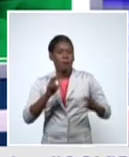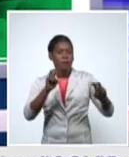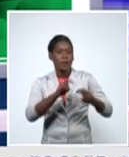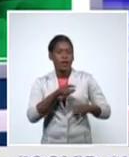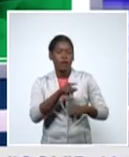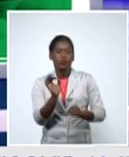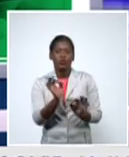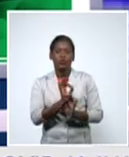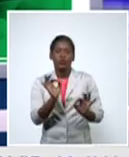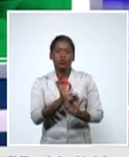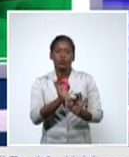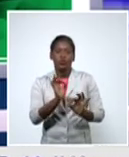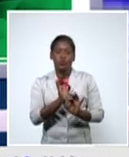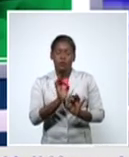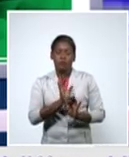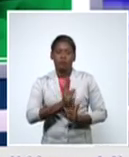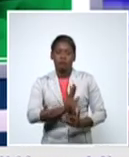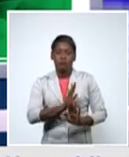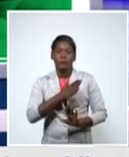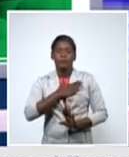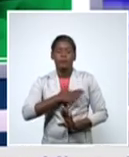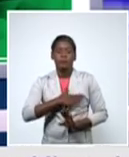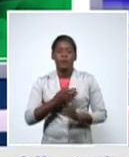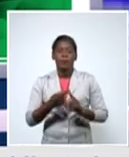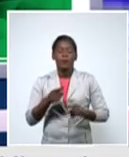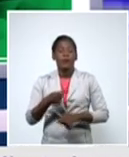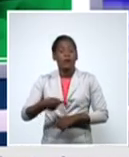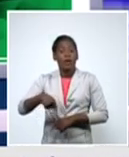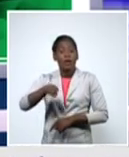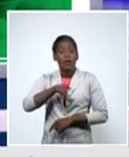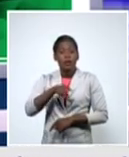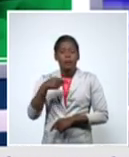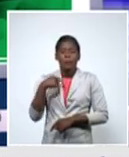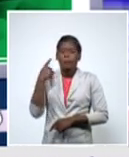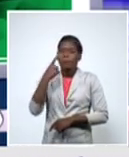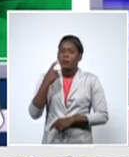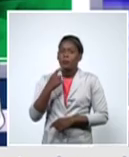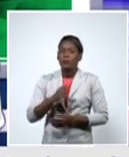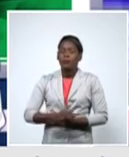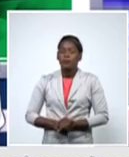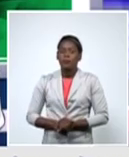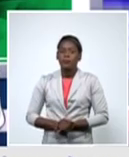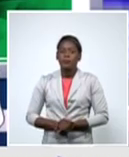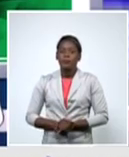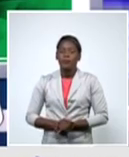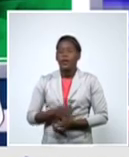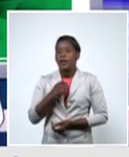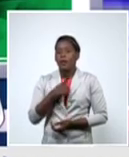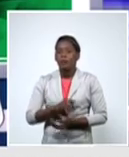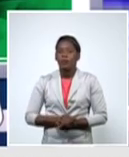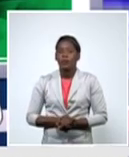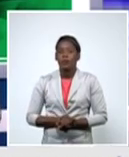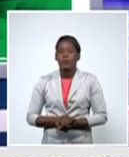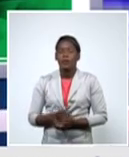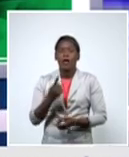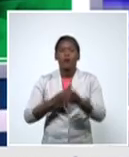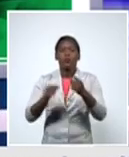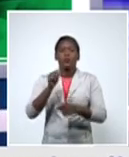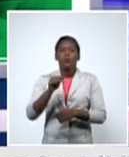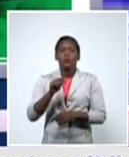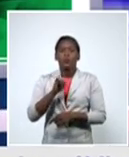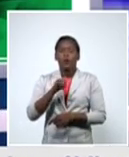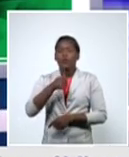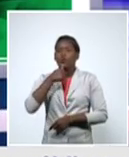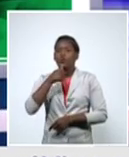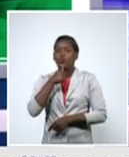y ayer me preguntaban otra cosa me decían pero es verdad que los que tienen tatuajes no se pueden